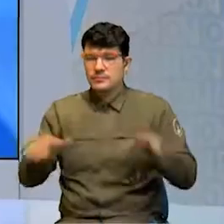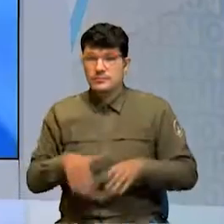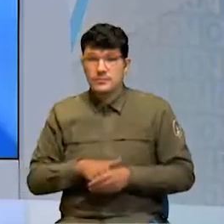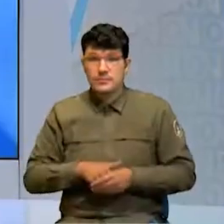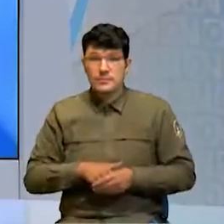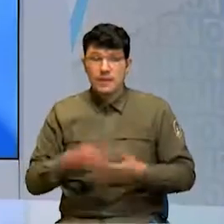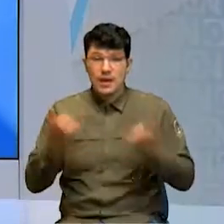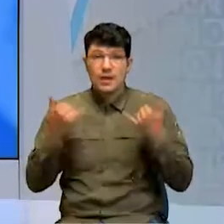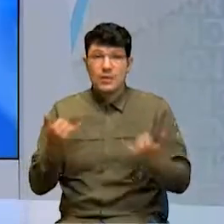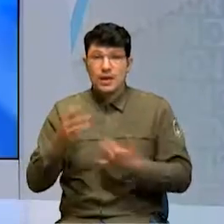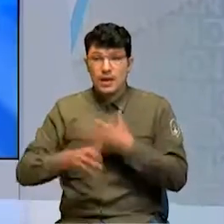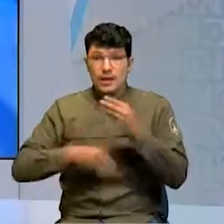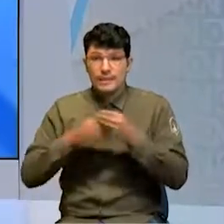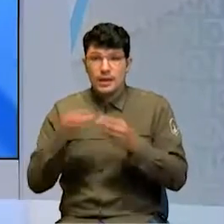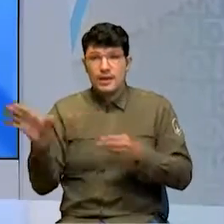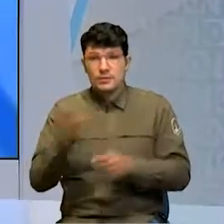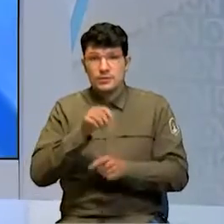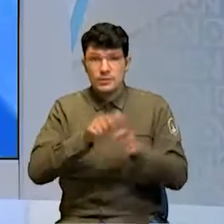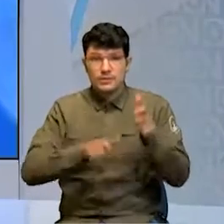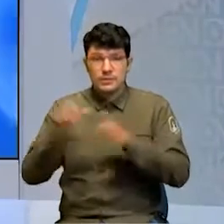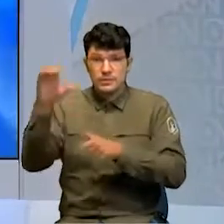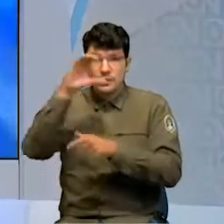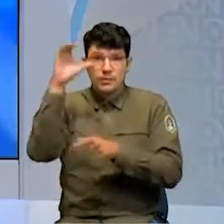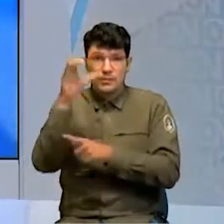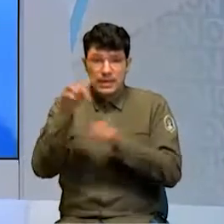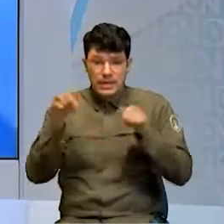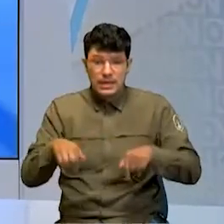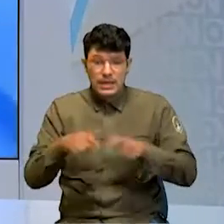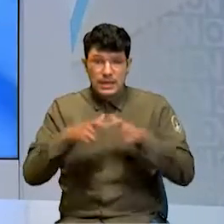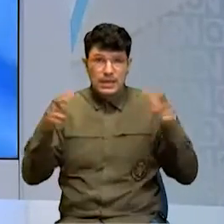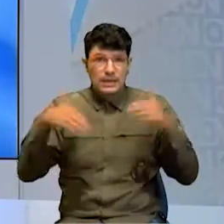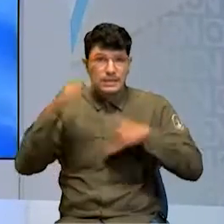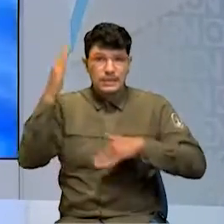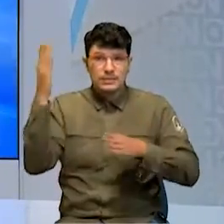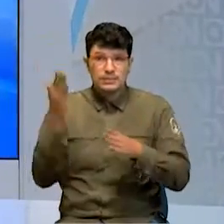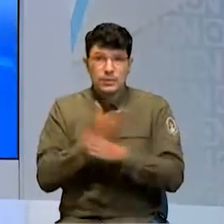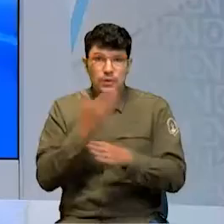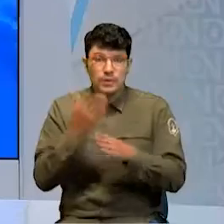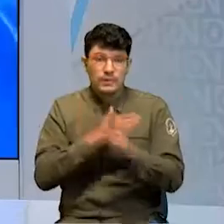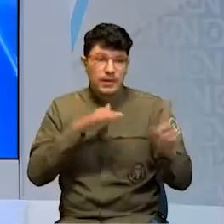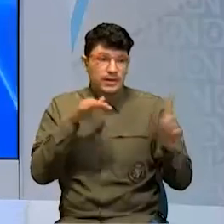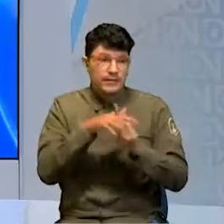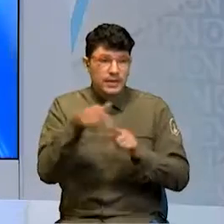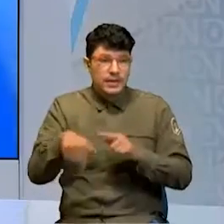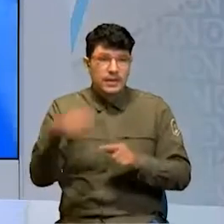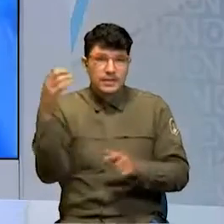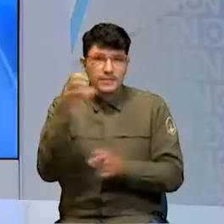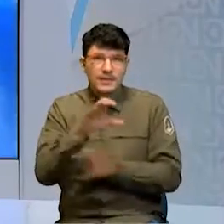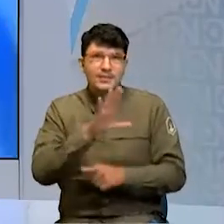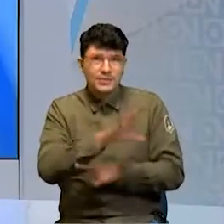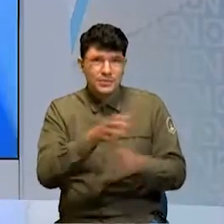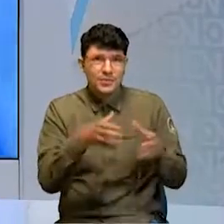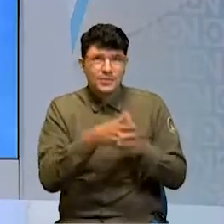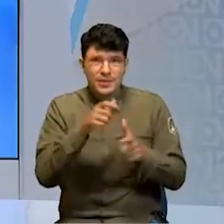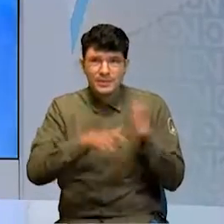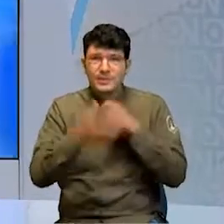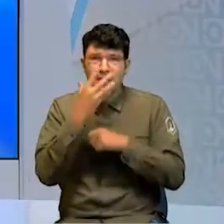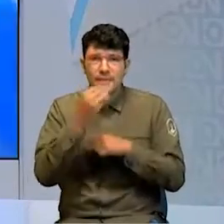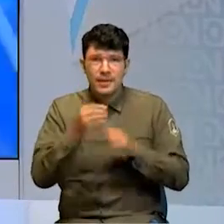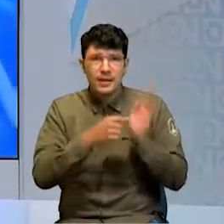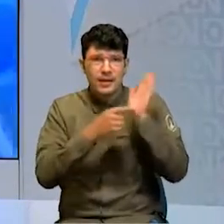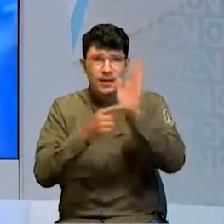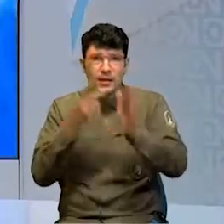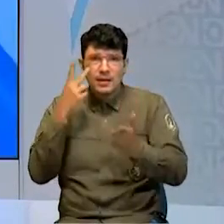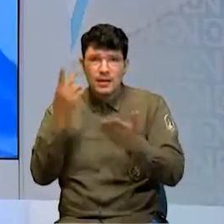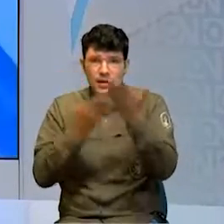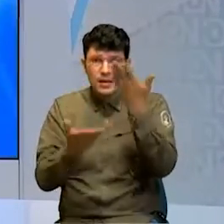Y es que para los colombianos una de las mayores problemáticas que desestabilizan y perjudican al país es la corrupción. Así lo visualizó un